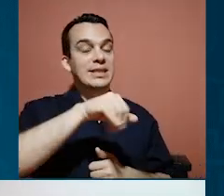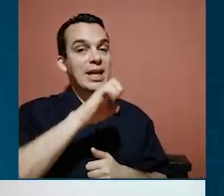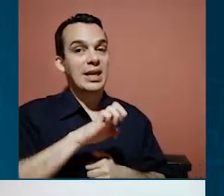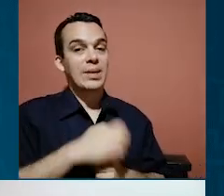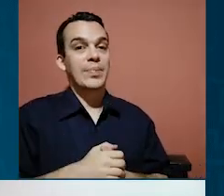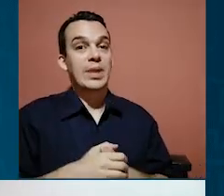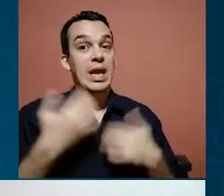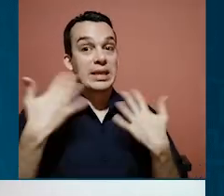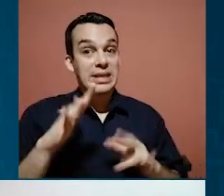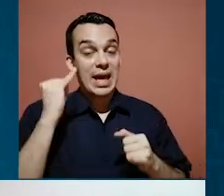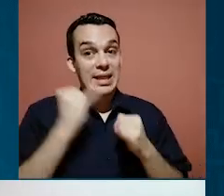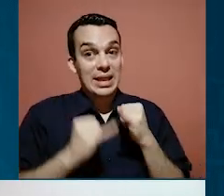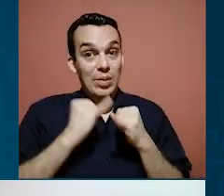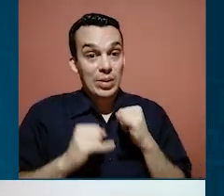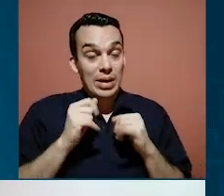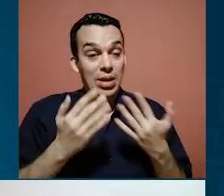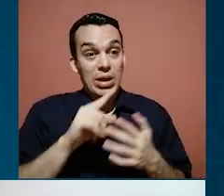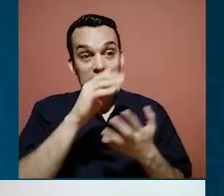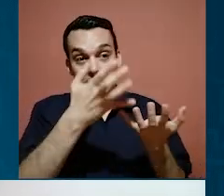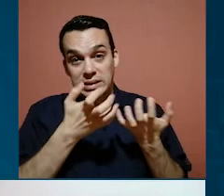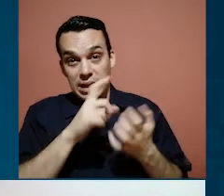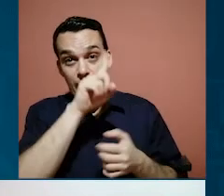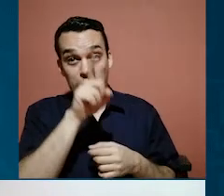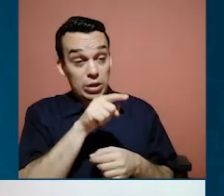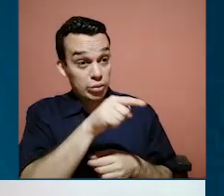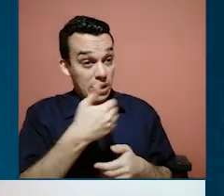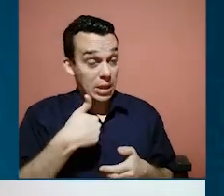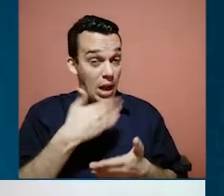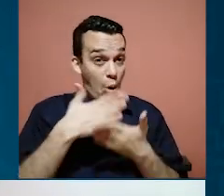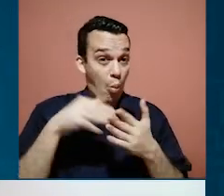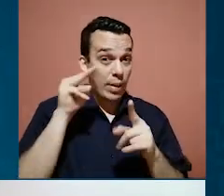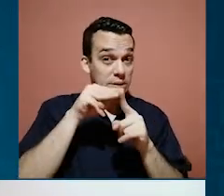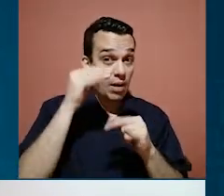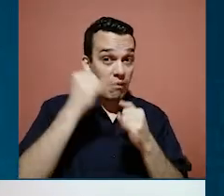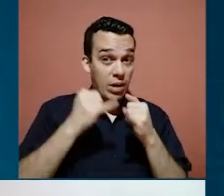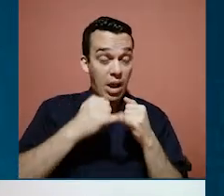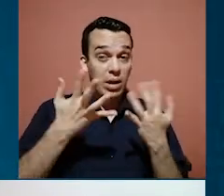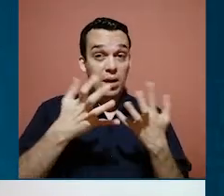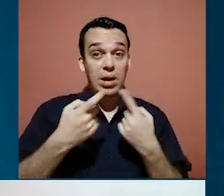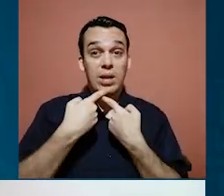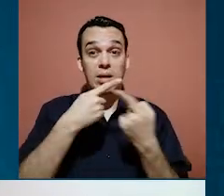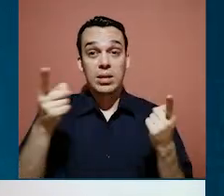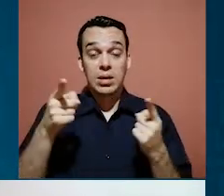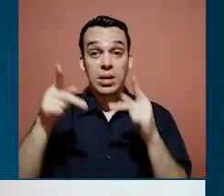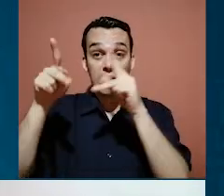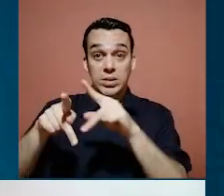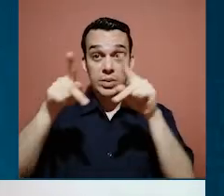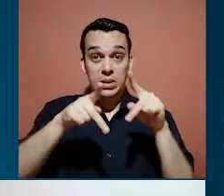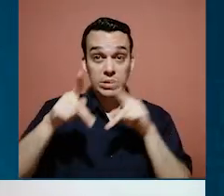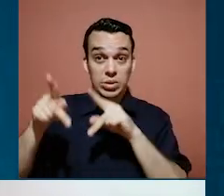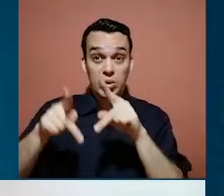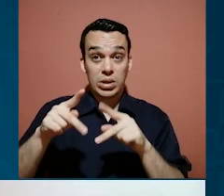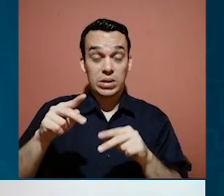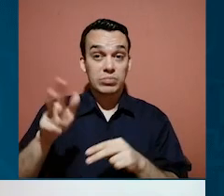Jenny, ya estamos terminando y quisiera preguntarle si usted tiene algún mensaje final que desea para todas nuestras